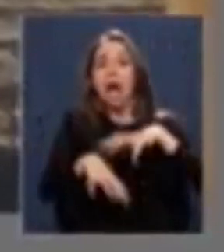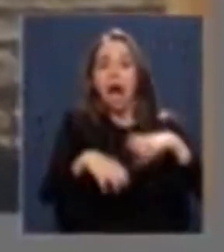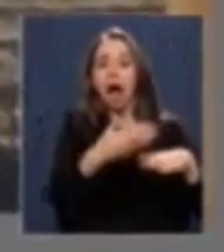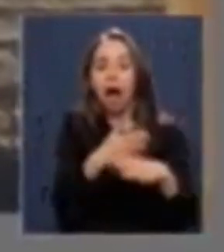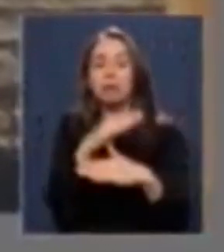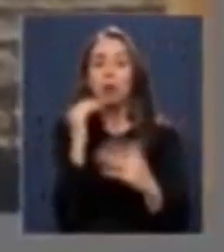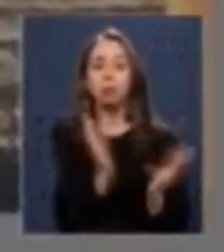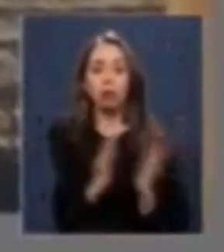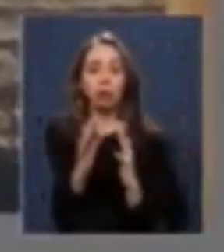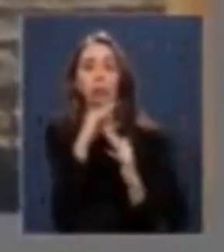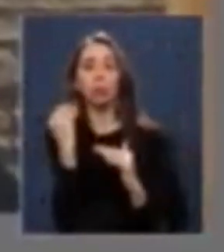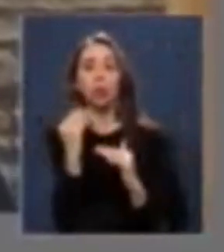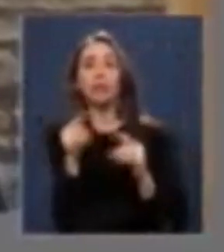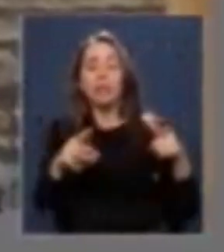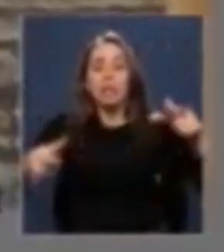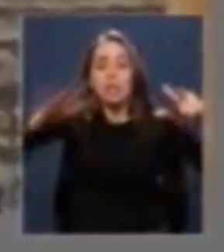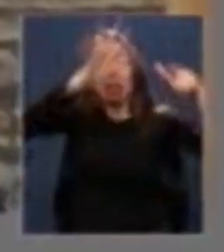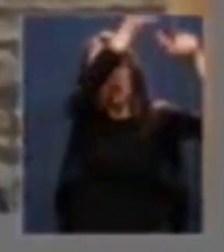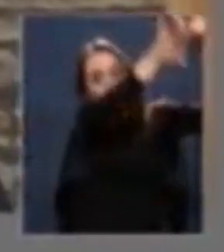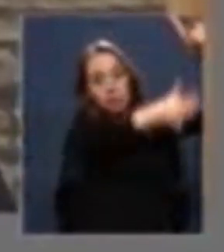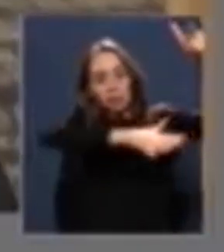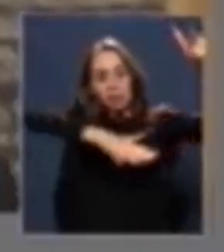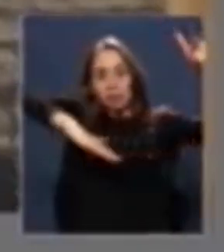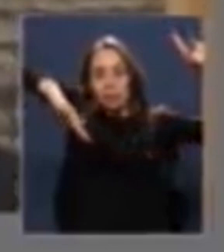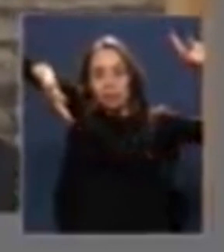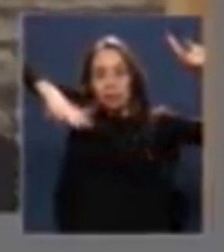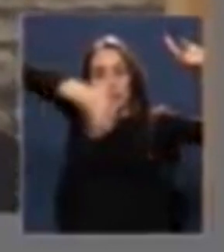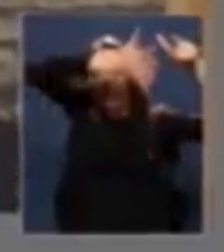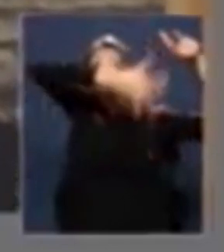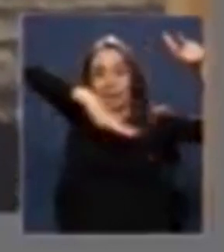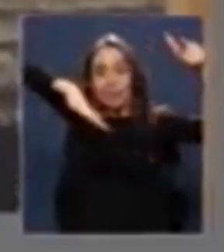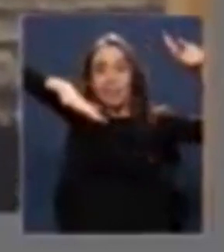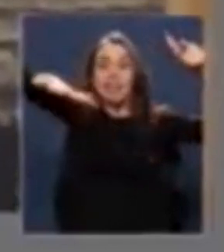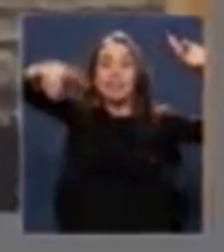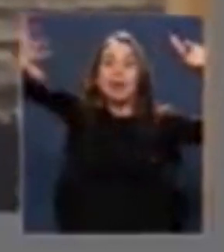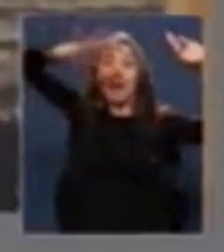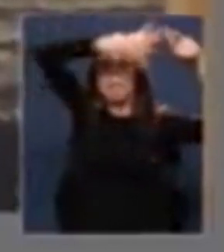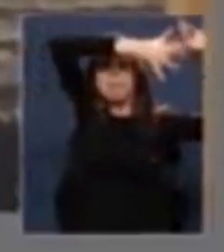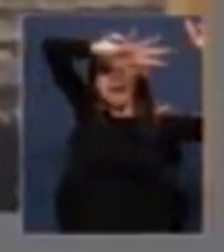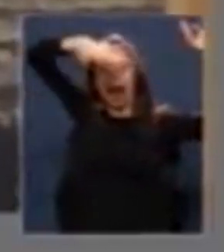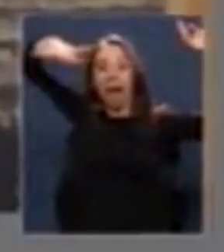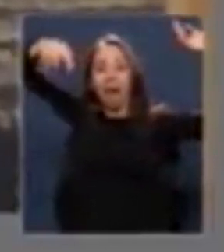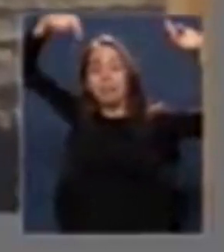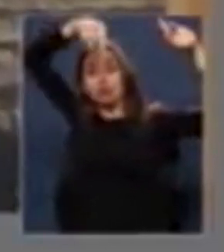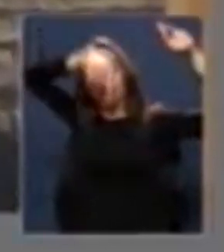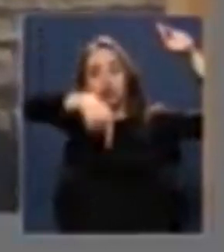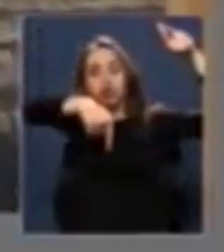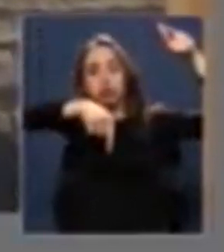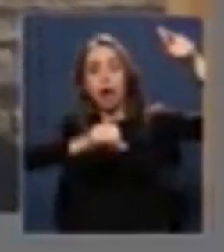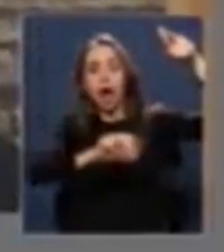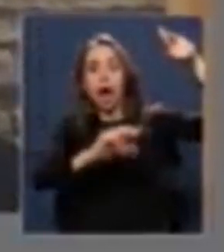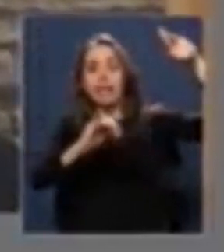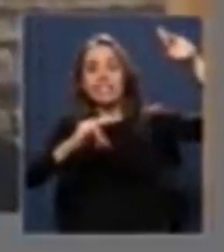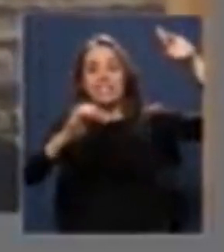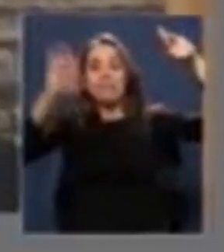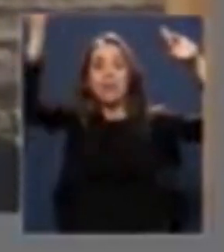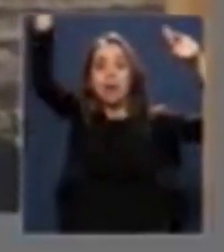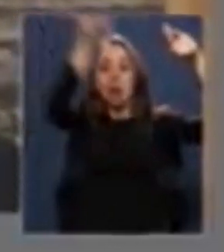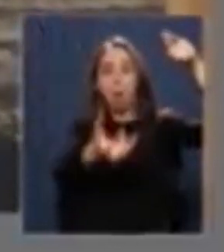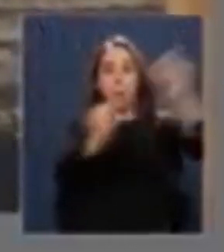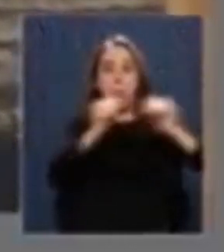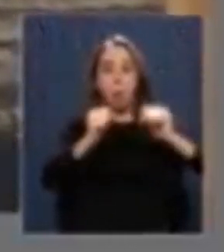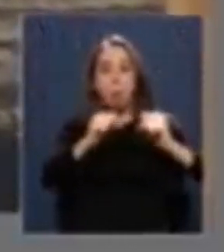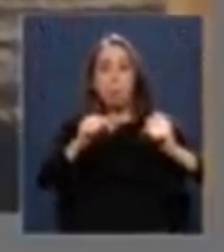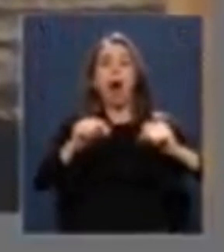estructura física del arrecife que es crítica para el funcionamiento de los ecosistemas y otros